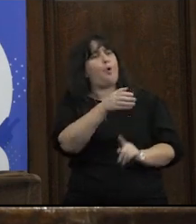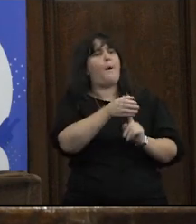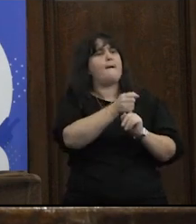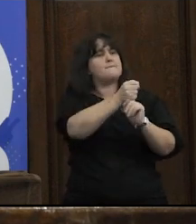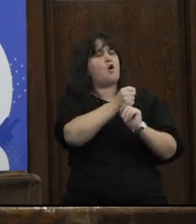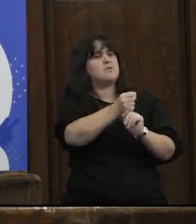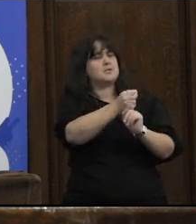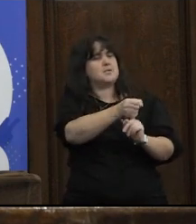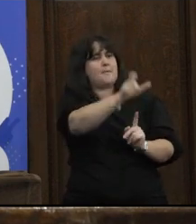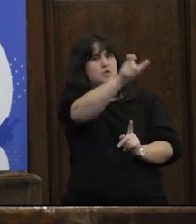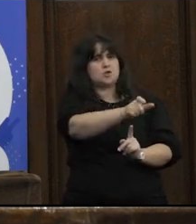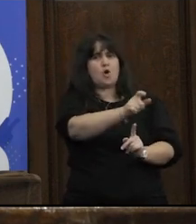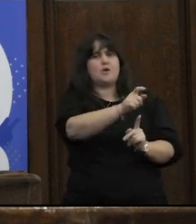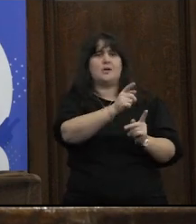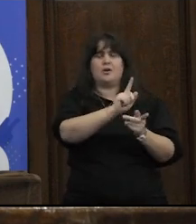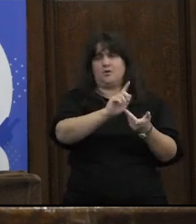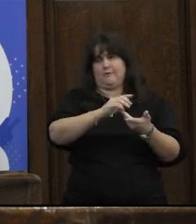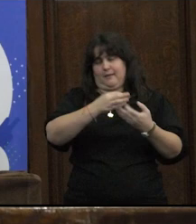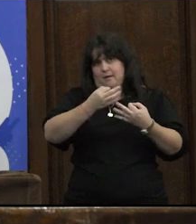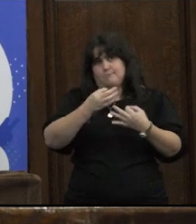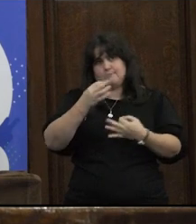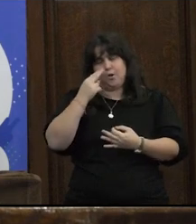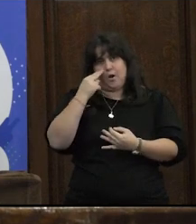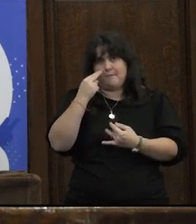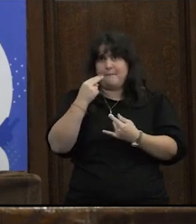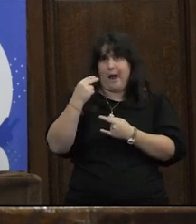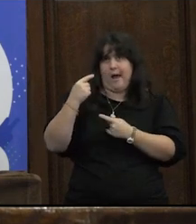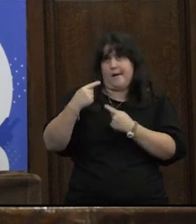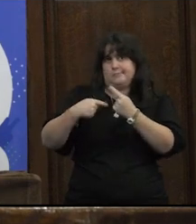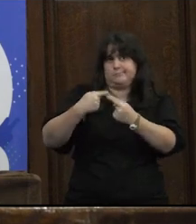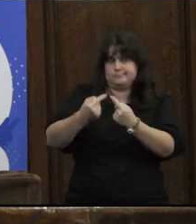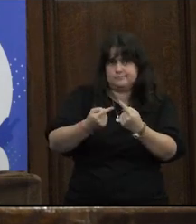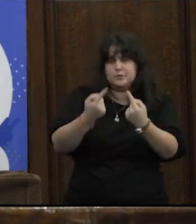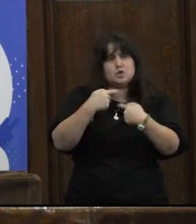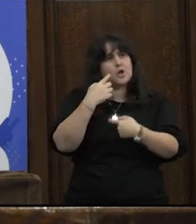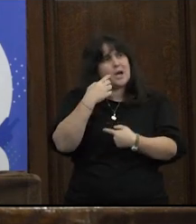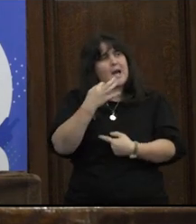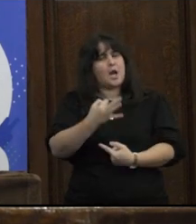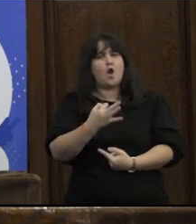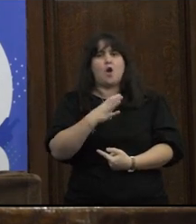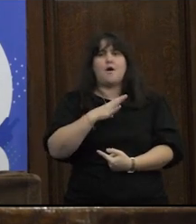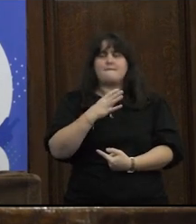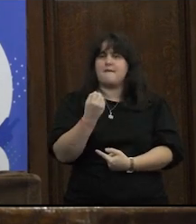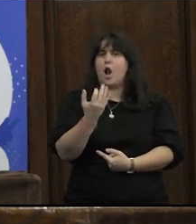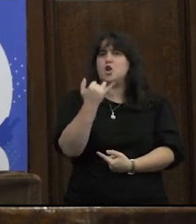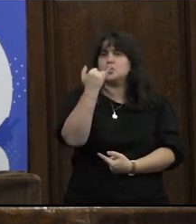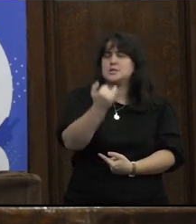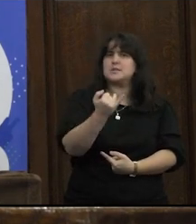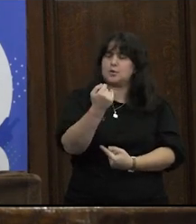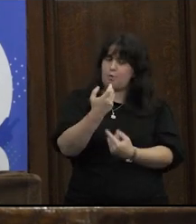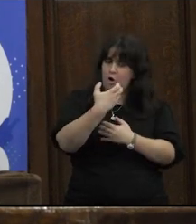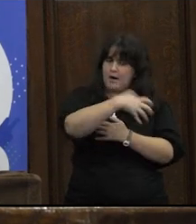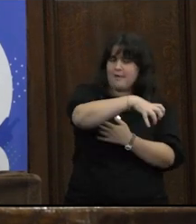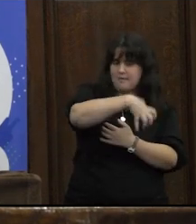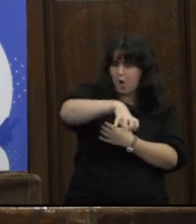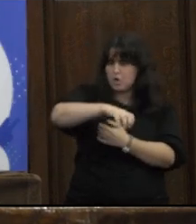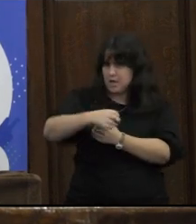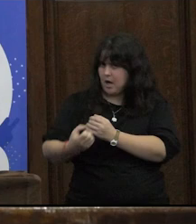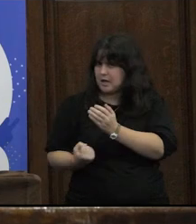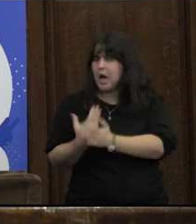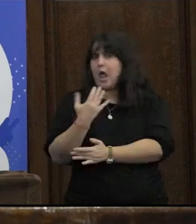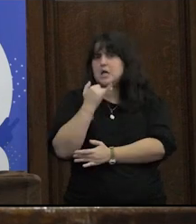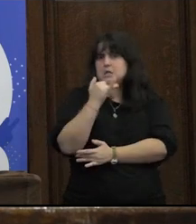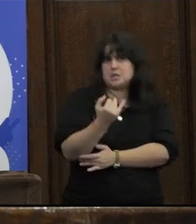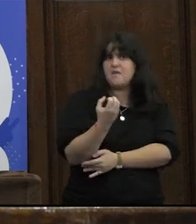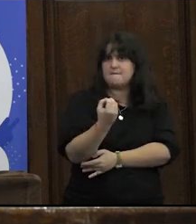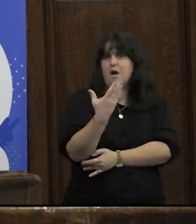persona es tóxica y no fuera un problema estructural pero yo creo que sí tienen un valor generar categorías por todo